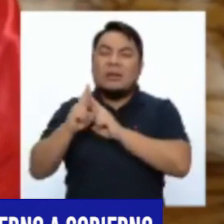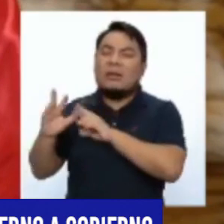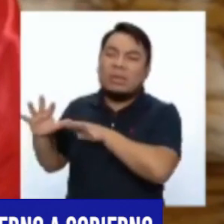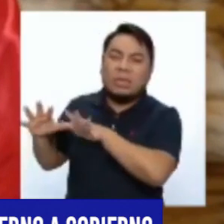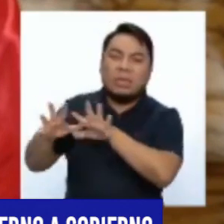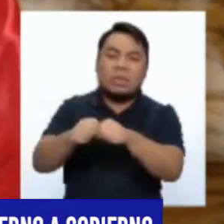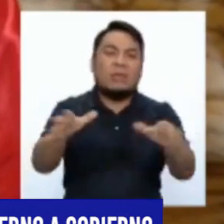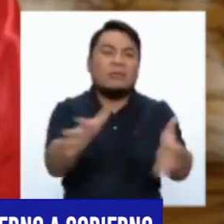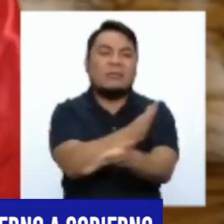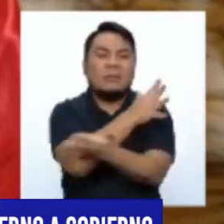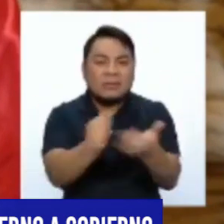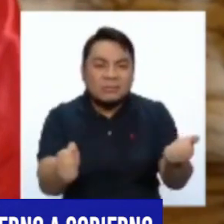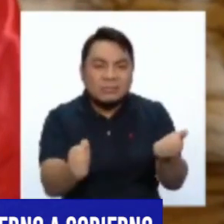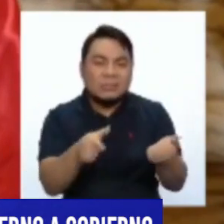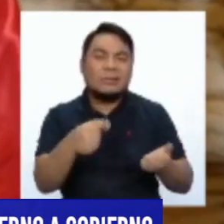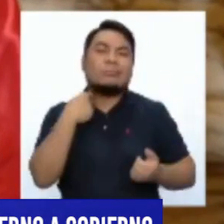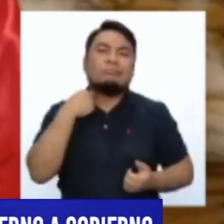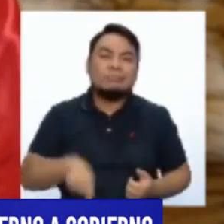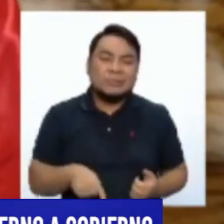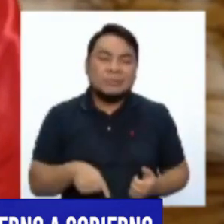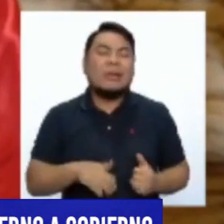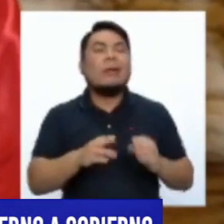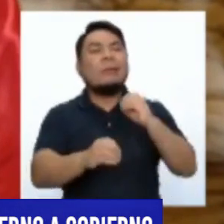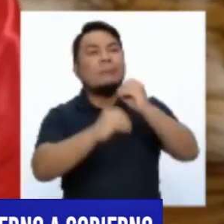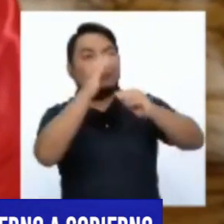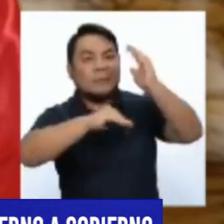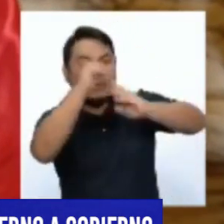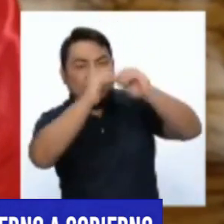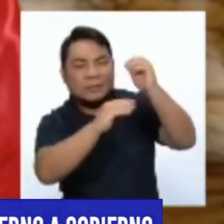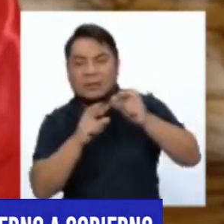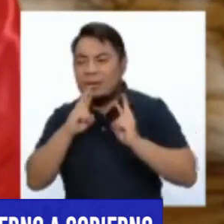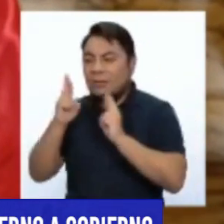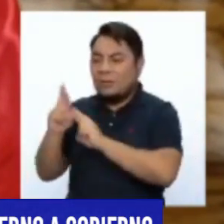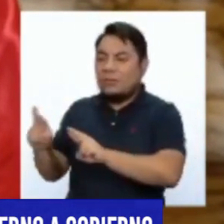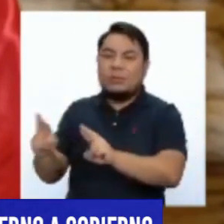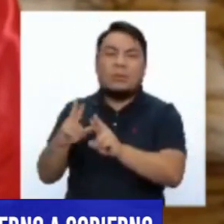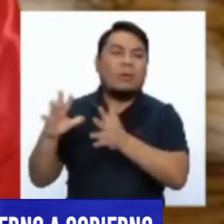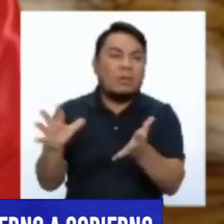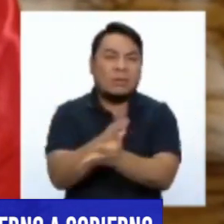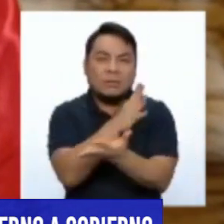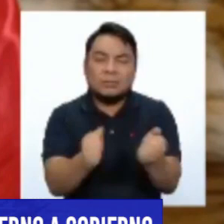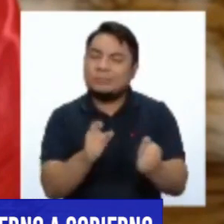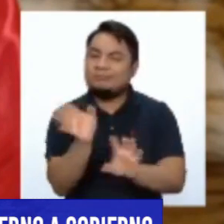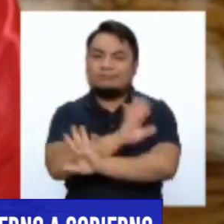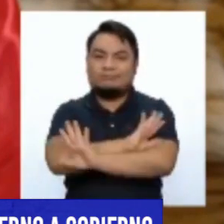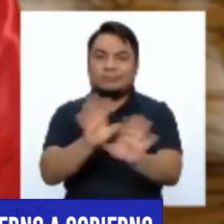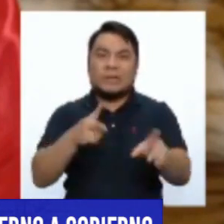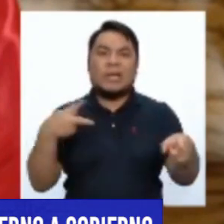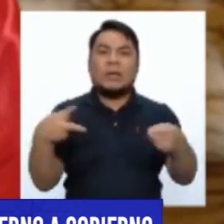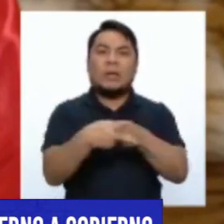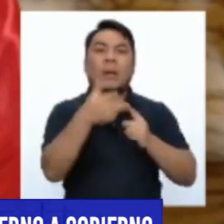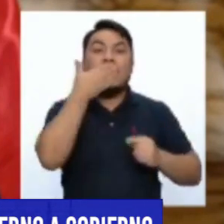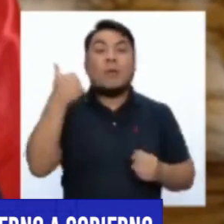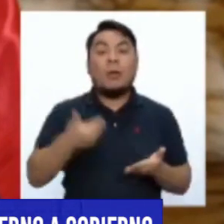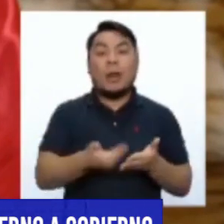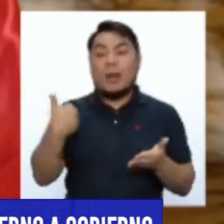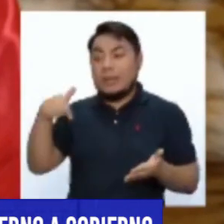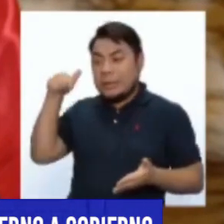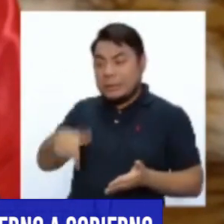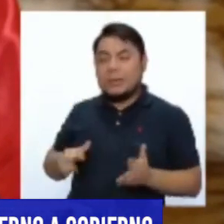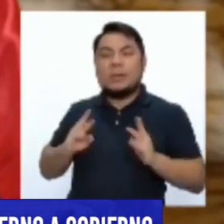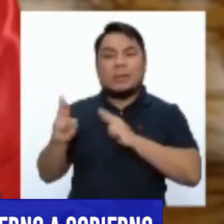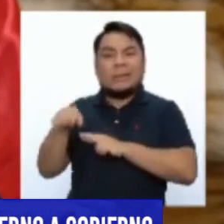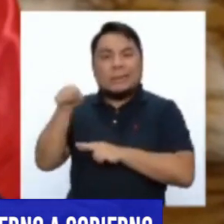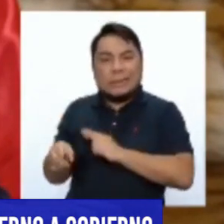porque no hacemos intervenciones definitivas sino paliativos que luego en otro fenómeno natural